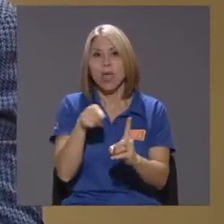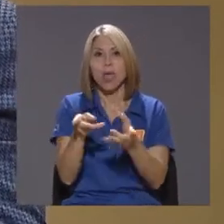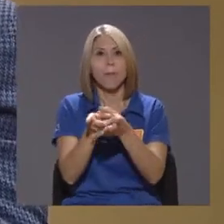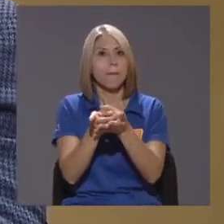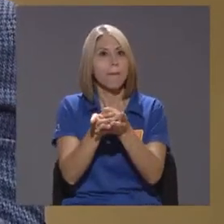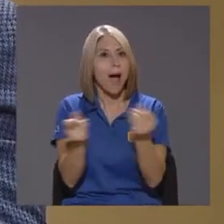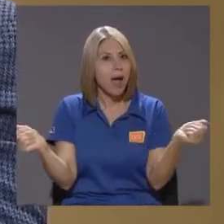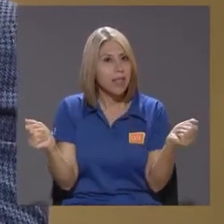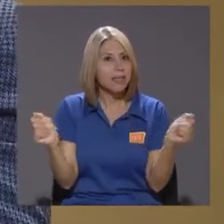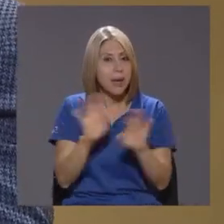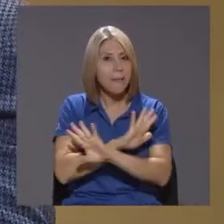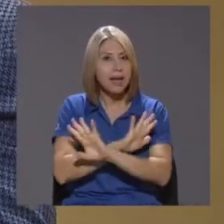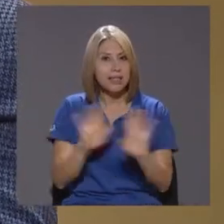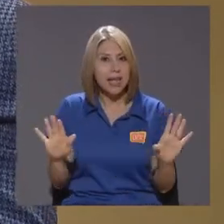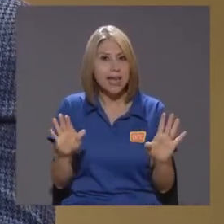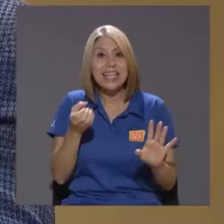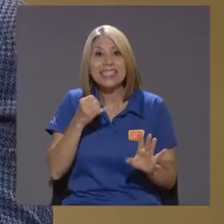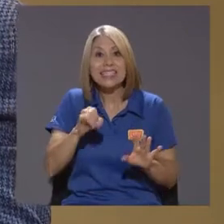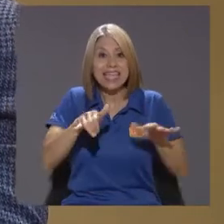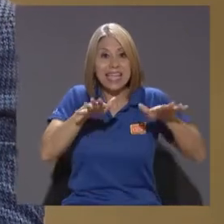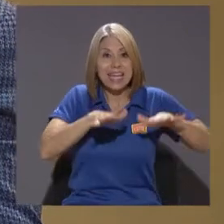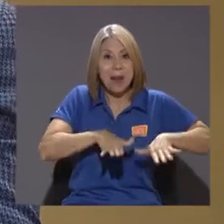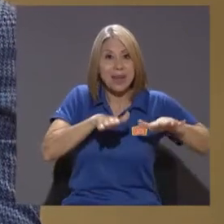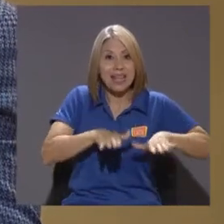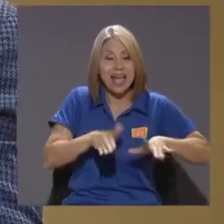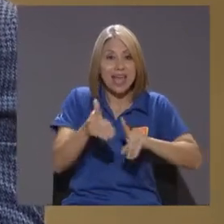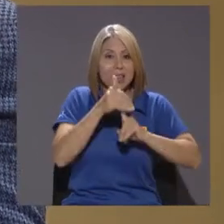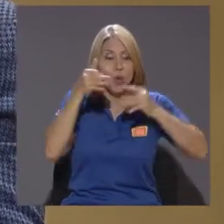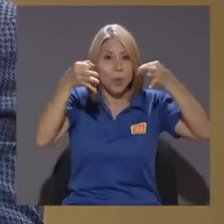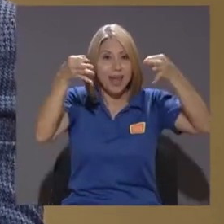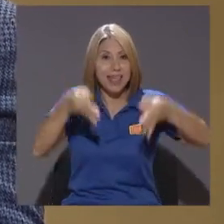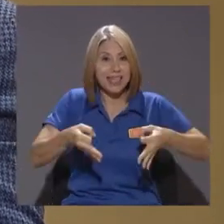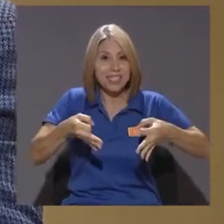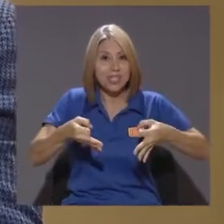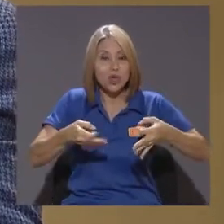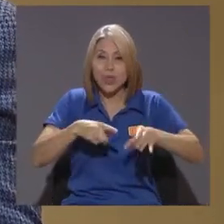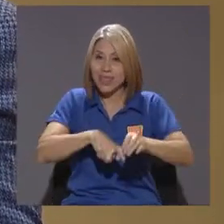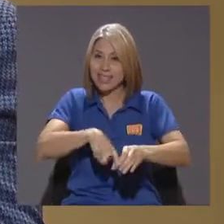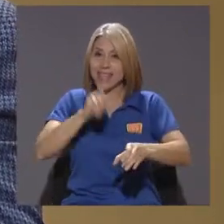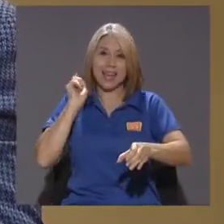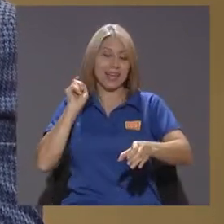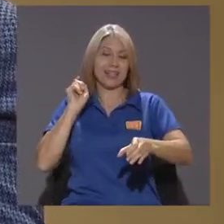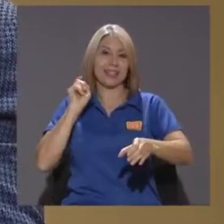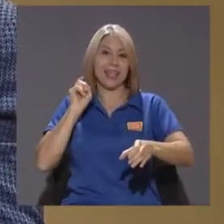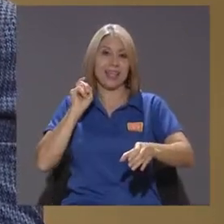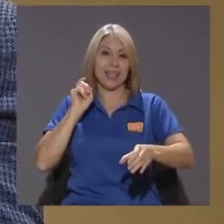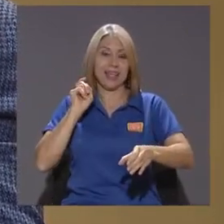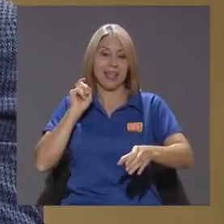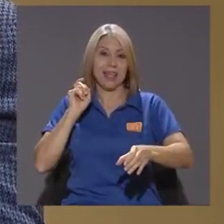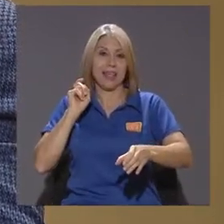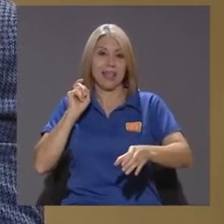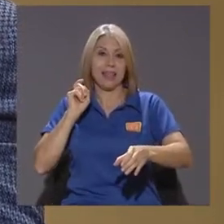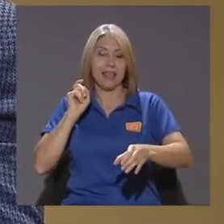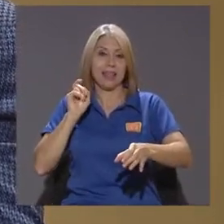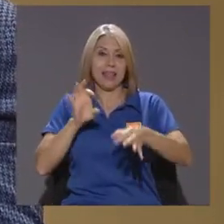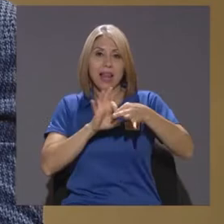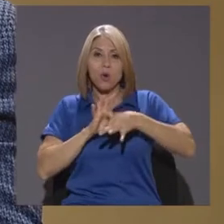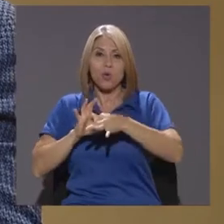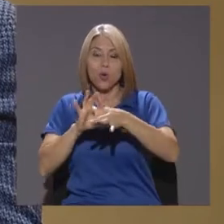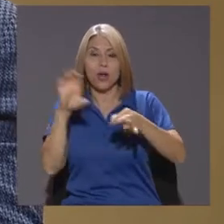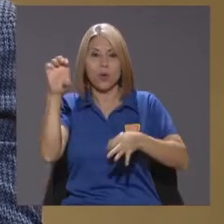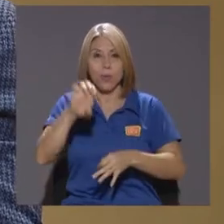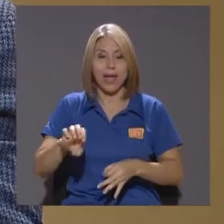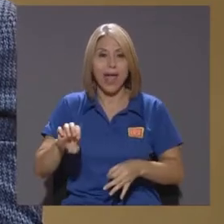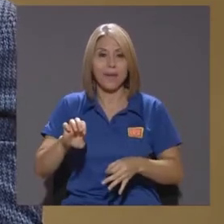desaparecer Si Gran Bretaña Toma la decisión En estos días De salirse De De la Unión